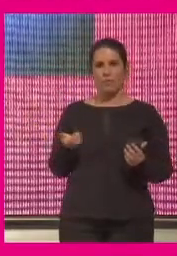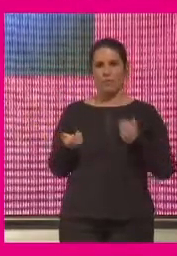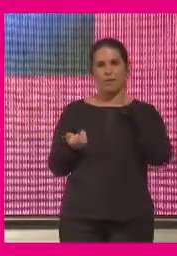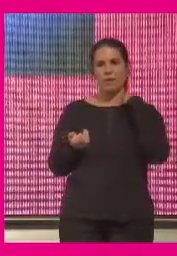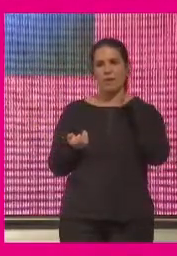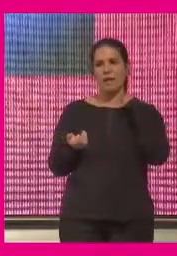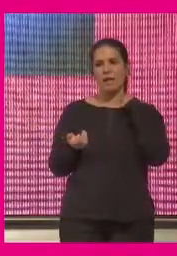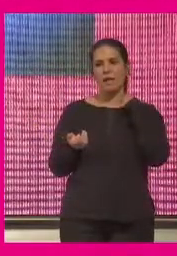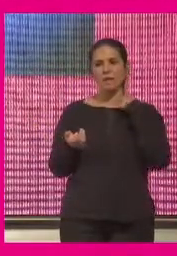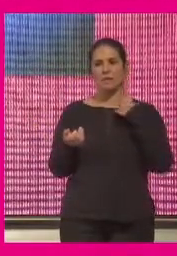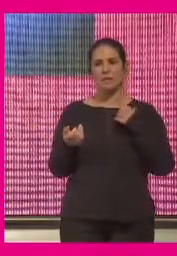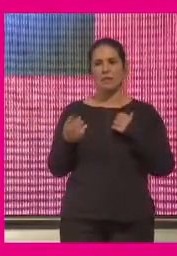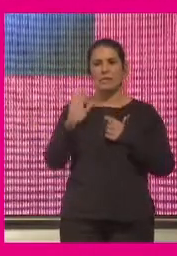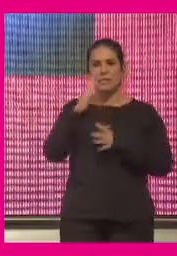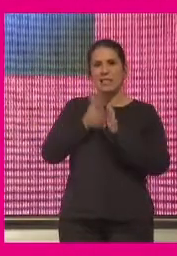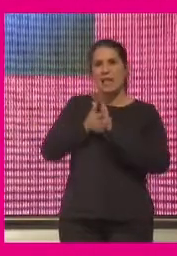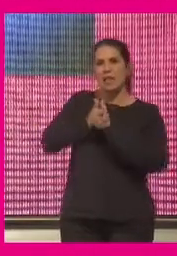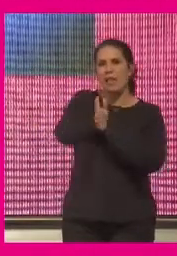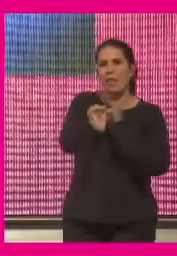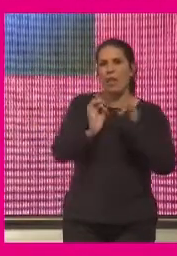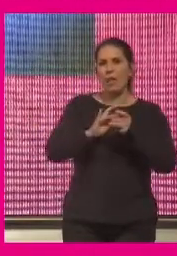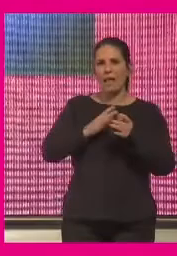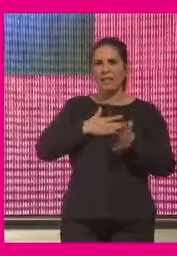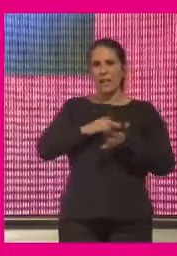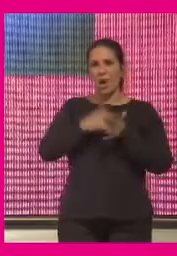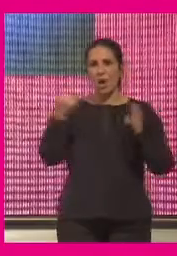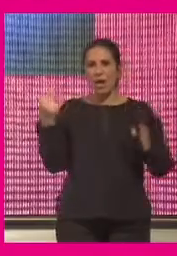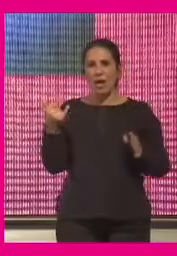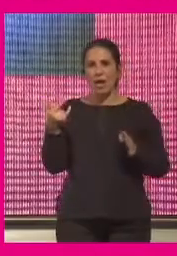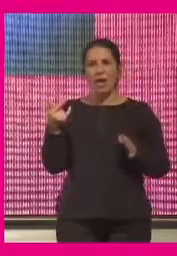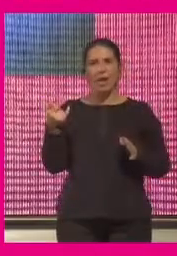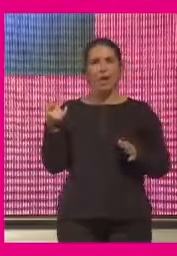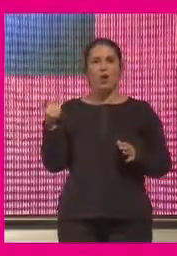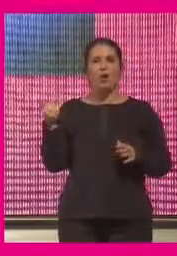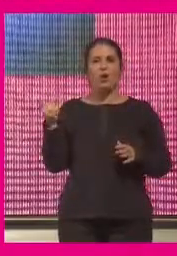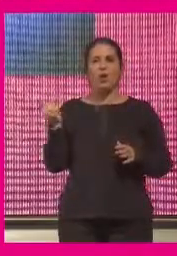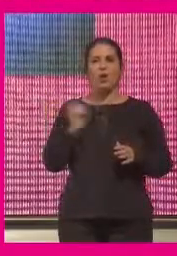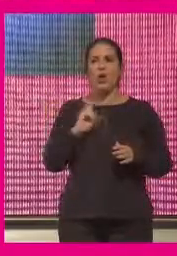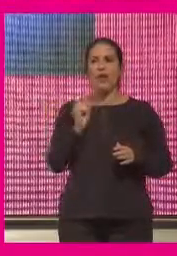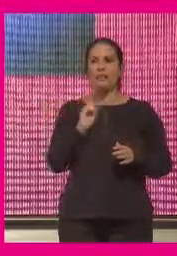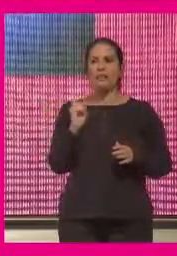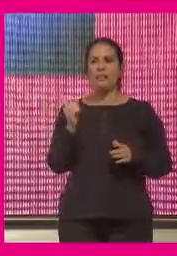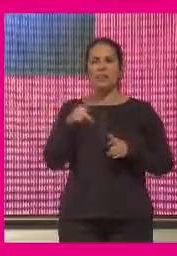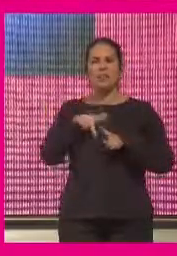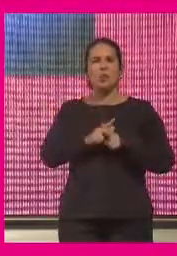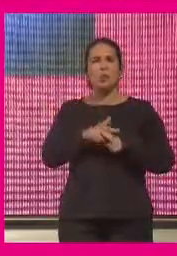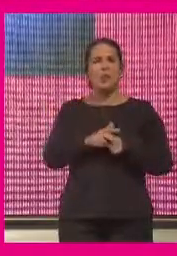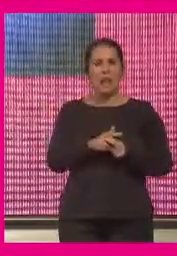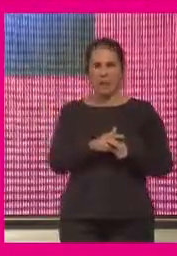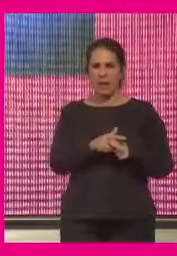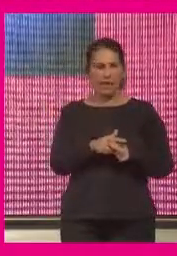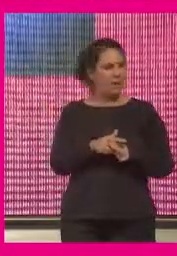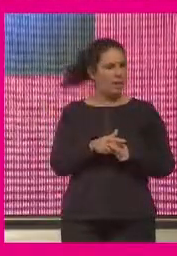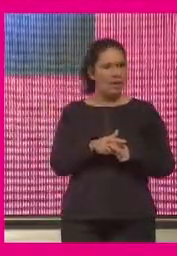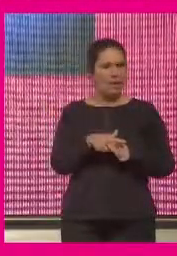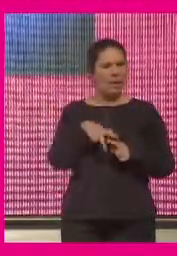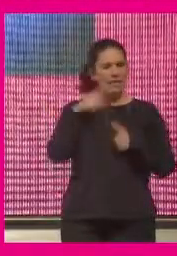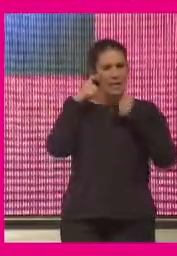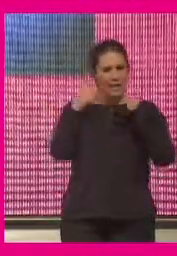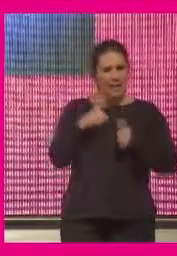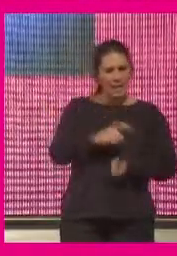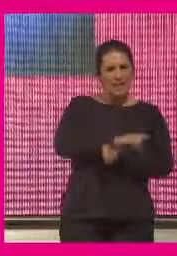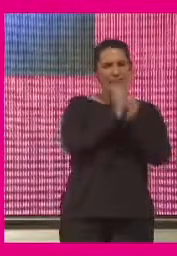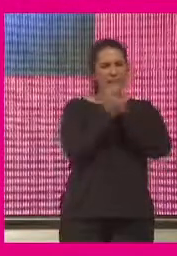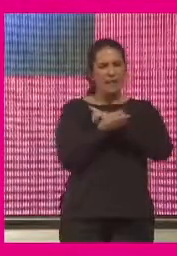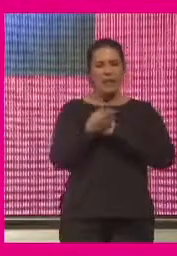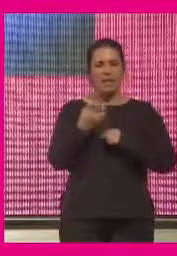sentido de la tecnología no es instrumentar al hombre sino convertirlo de nuevo en el